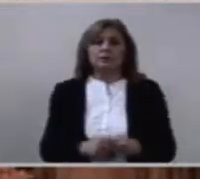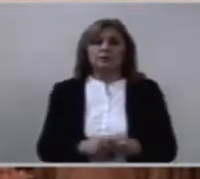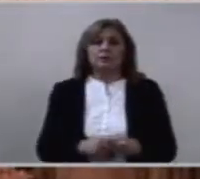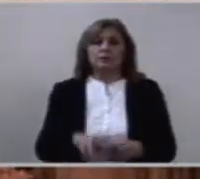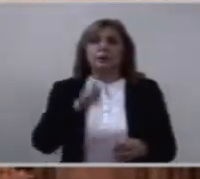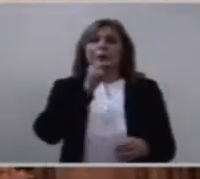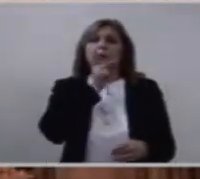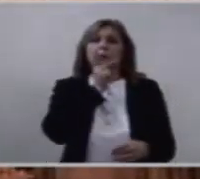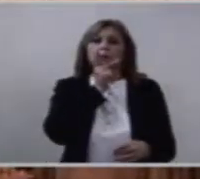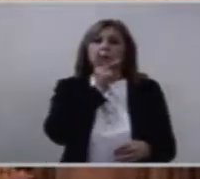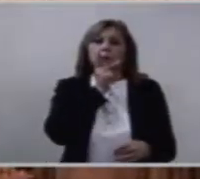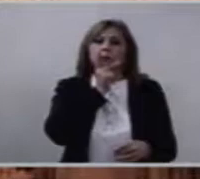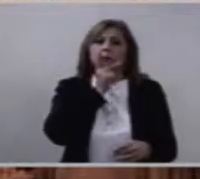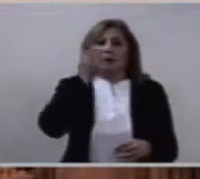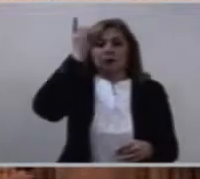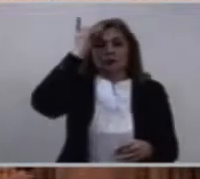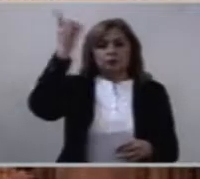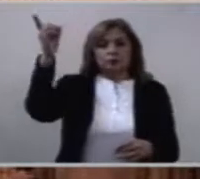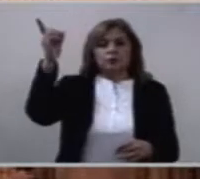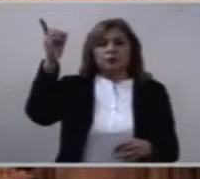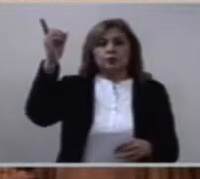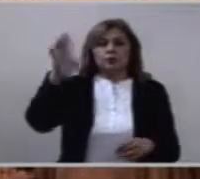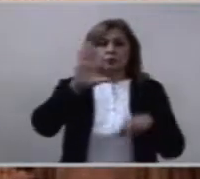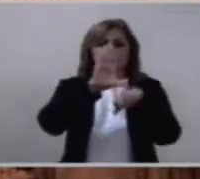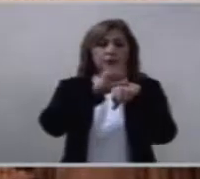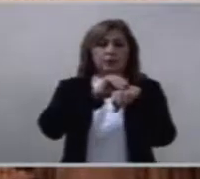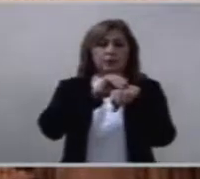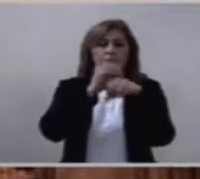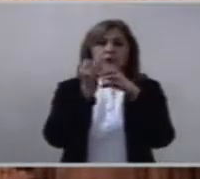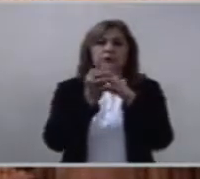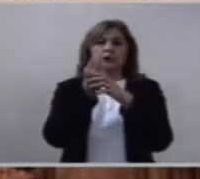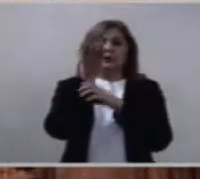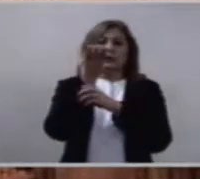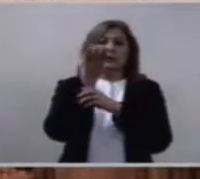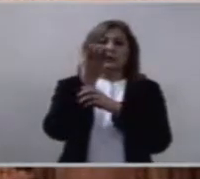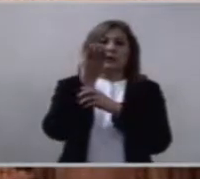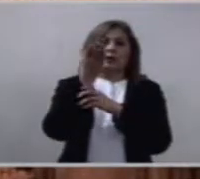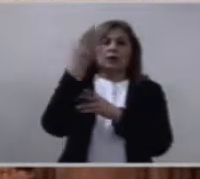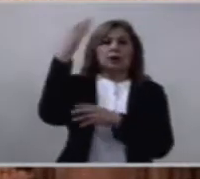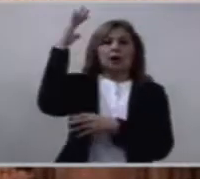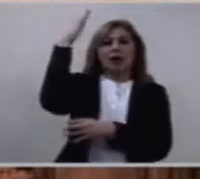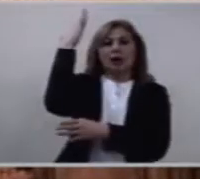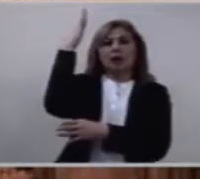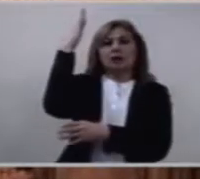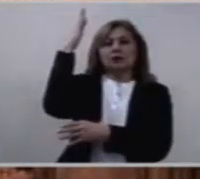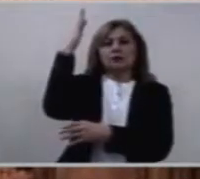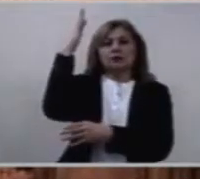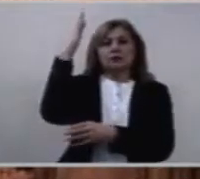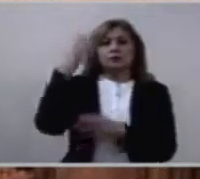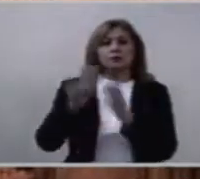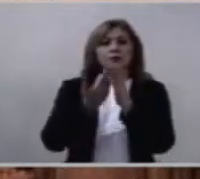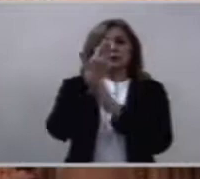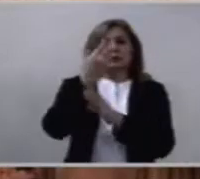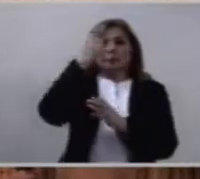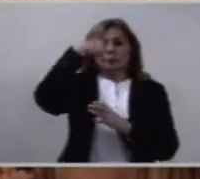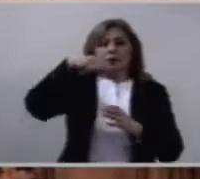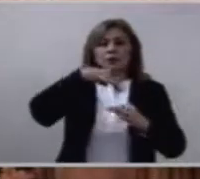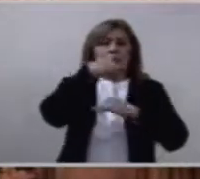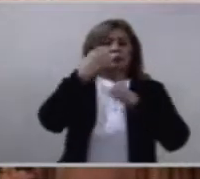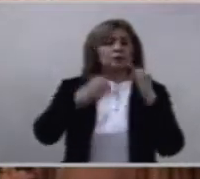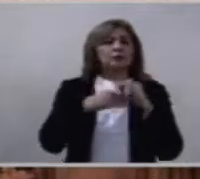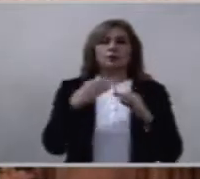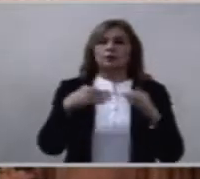Padre hace salir para todos el sol. Todos,